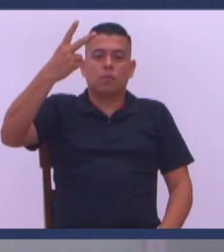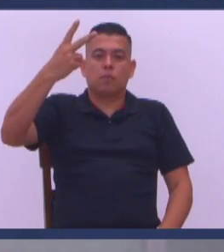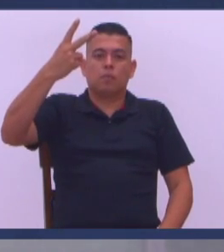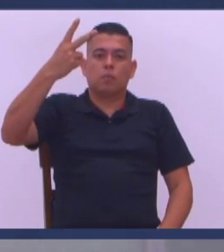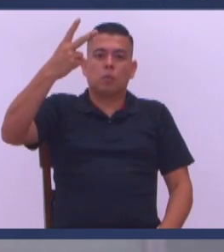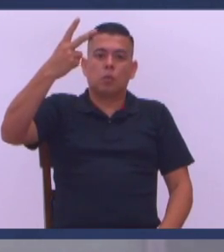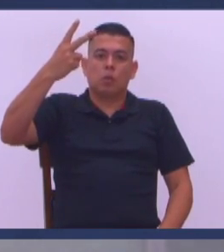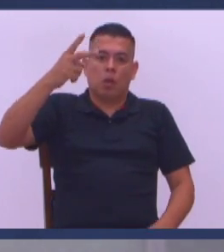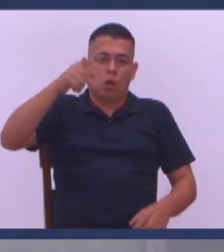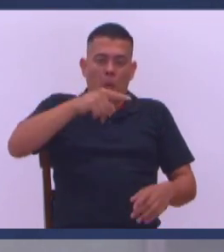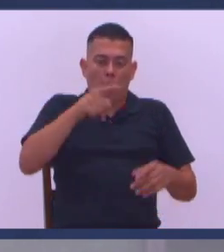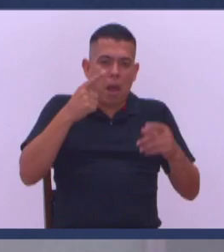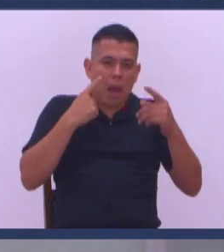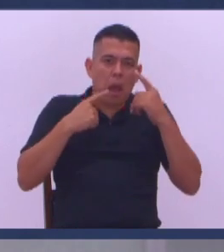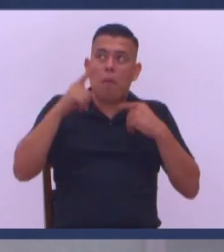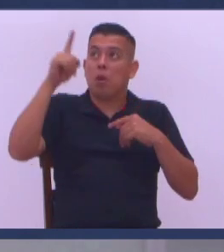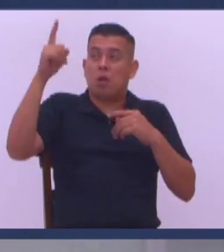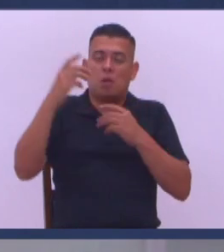recibirán Que dice la palabra